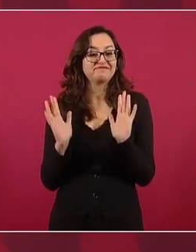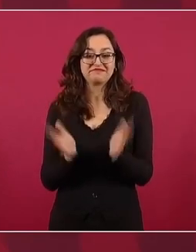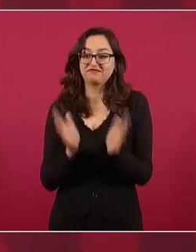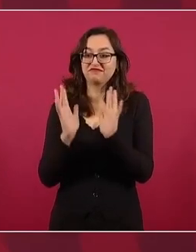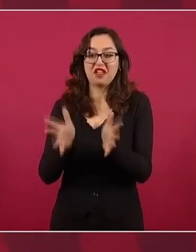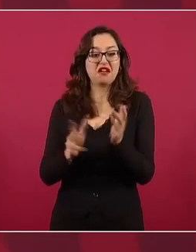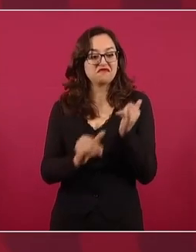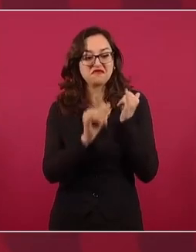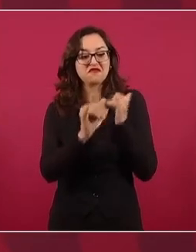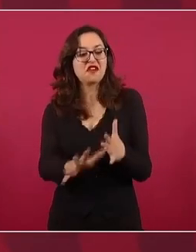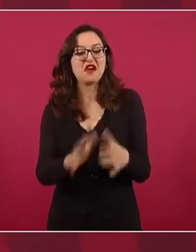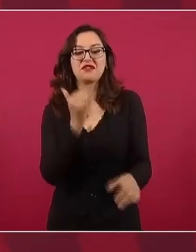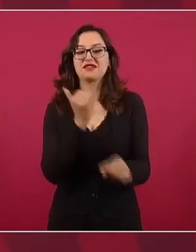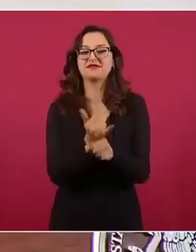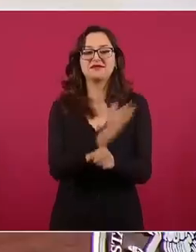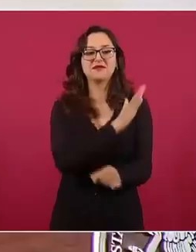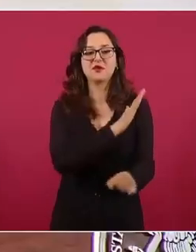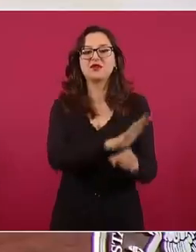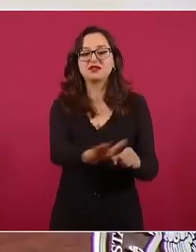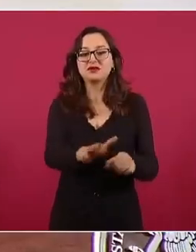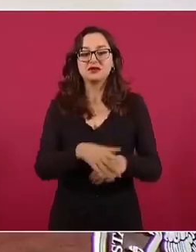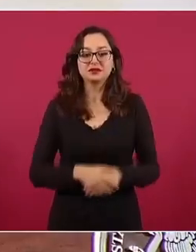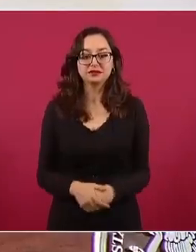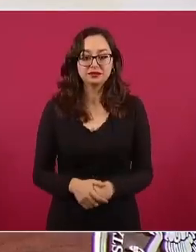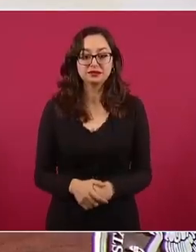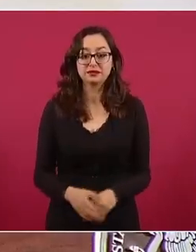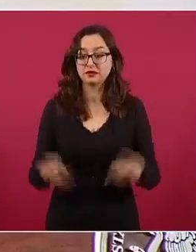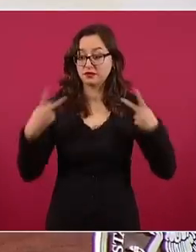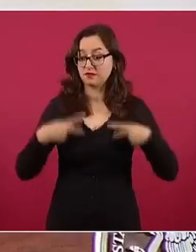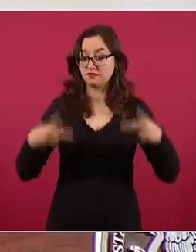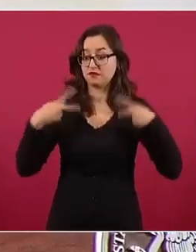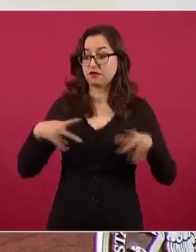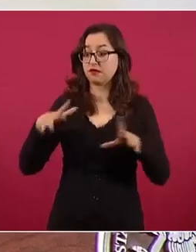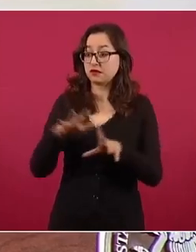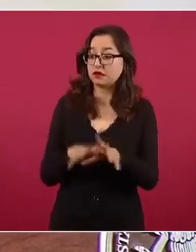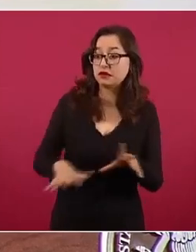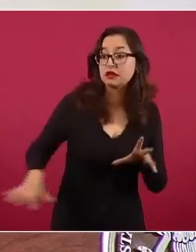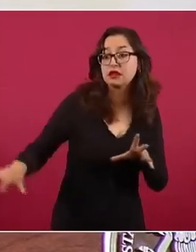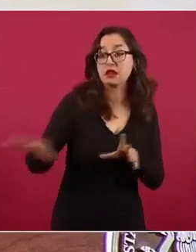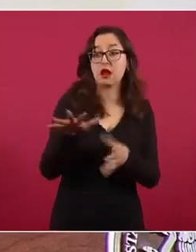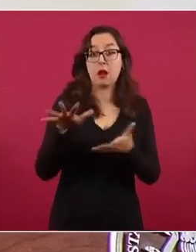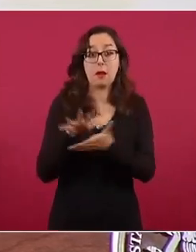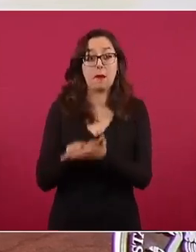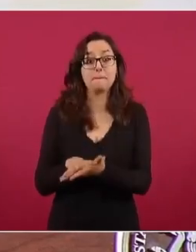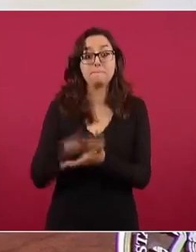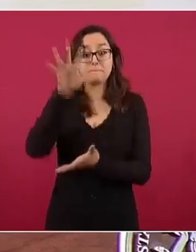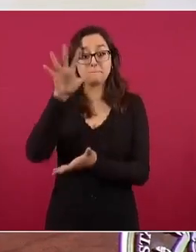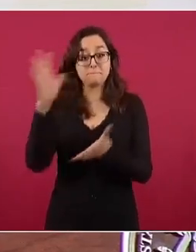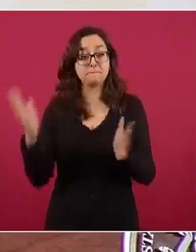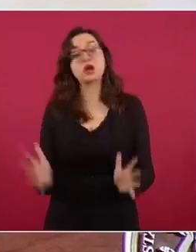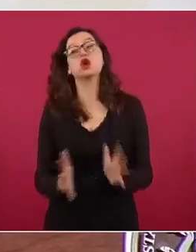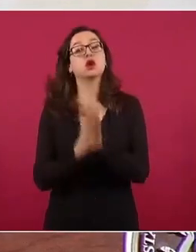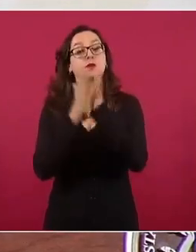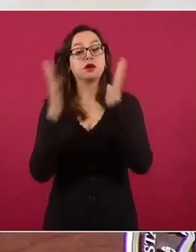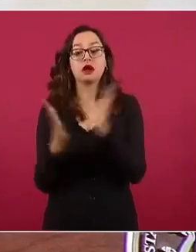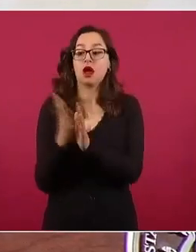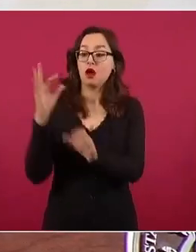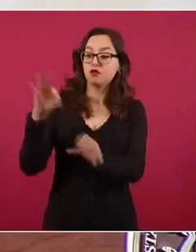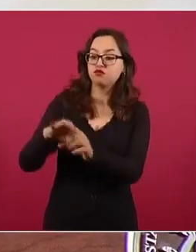Esa es la mejor receta